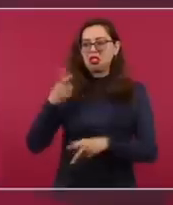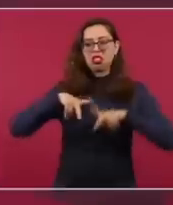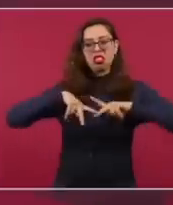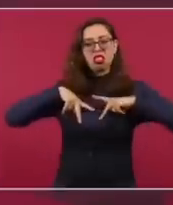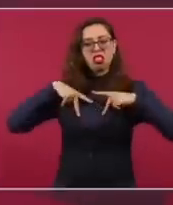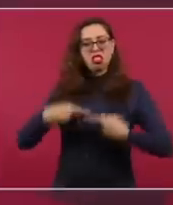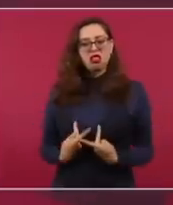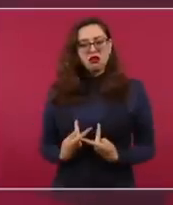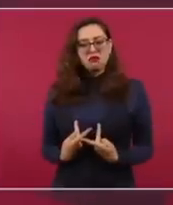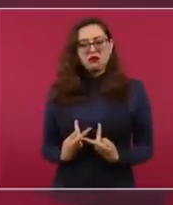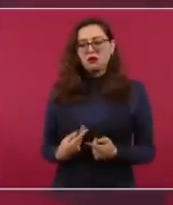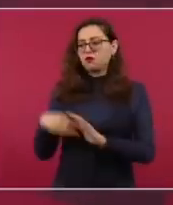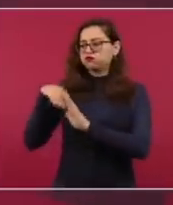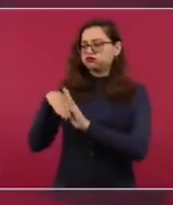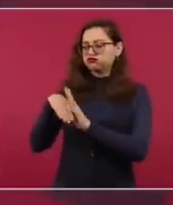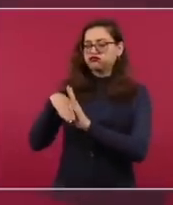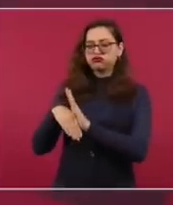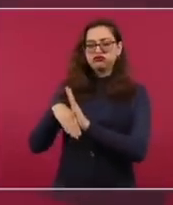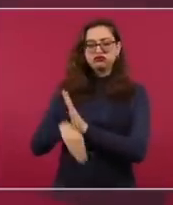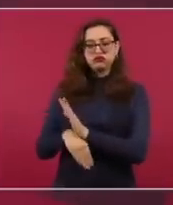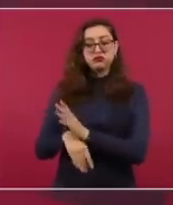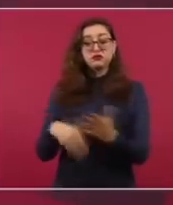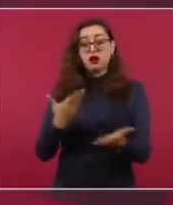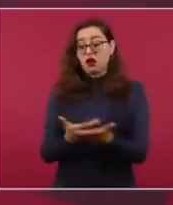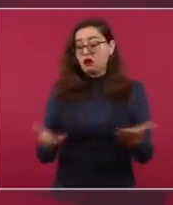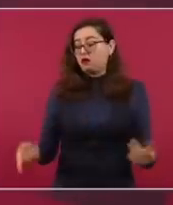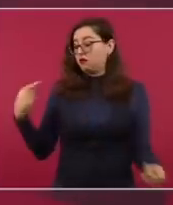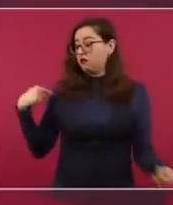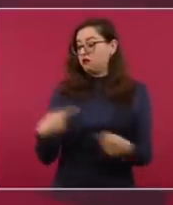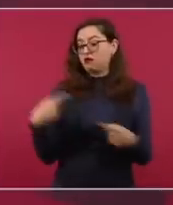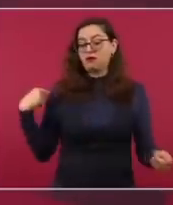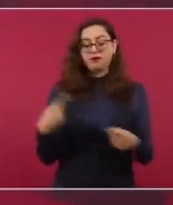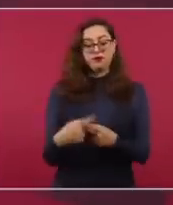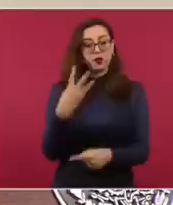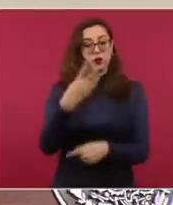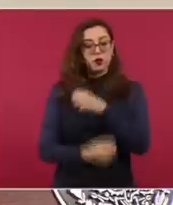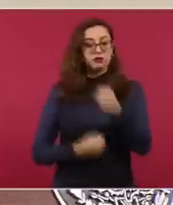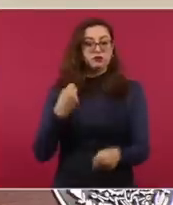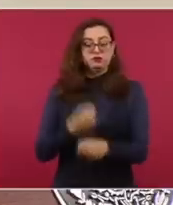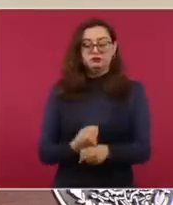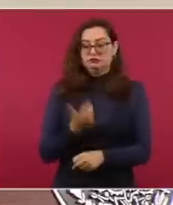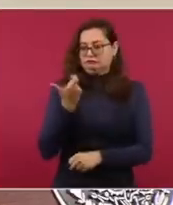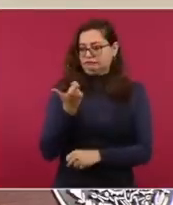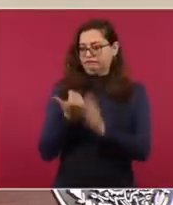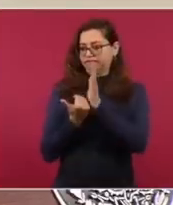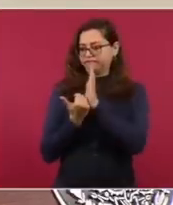y que estamos en el gobierno nuestro peso se ha apreciado.